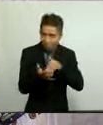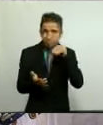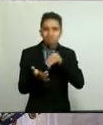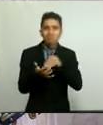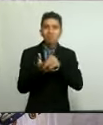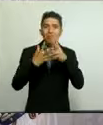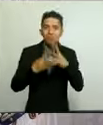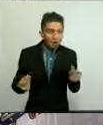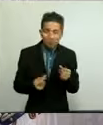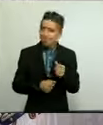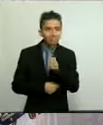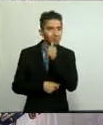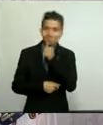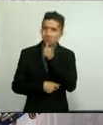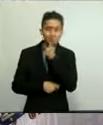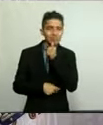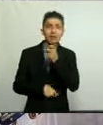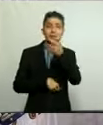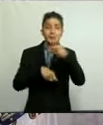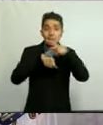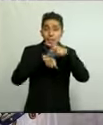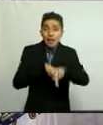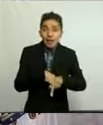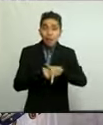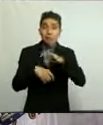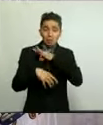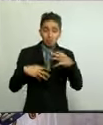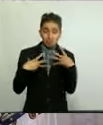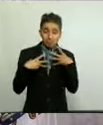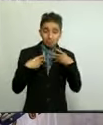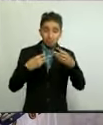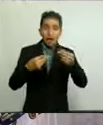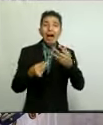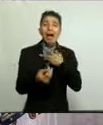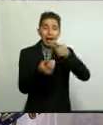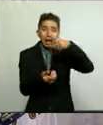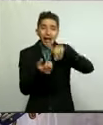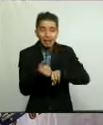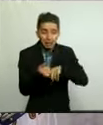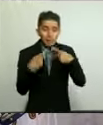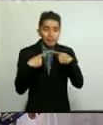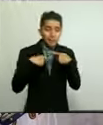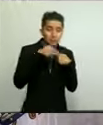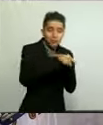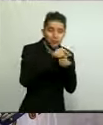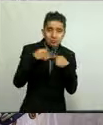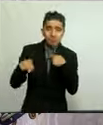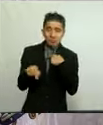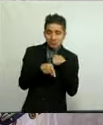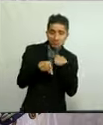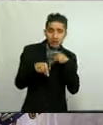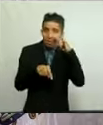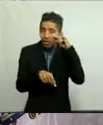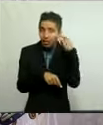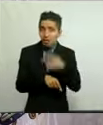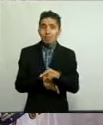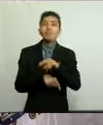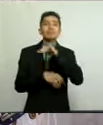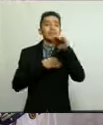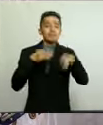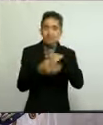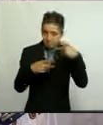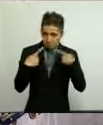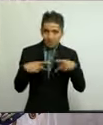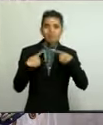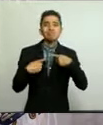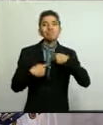terminar. El peligro de contagiarse sigue entre nosotros y toda la población tenemos aún